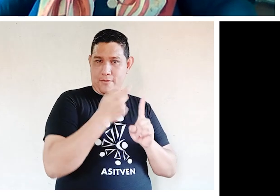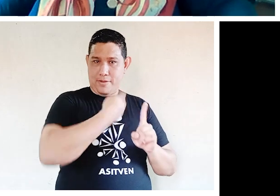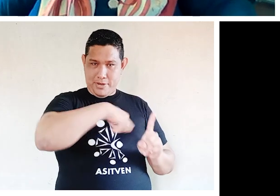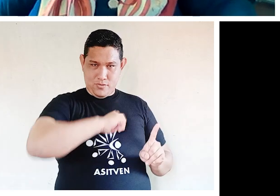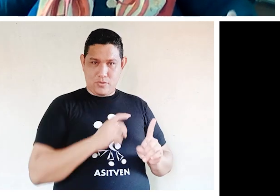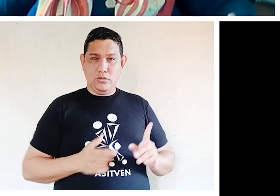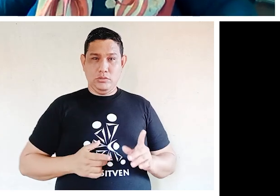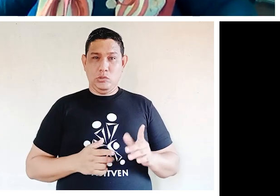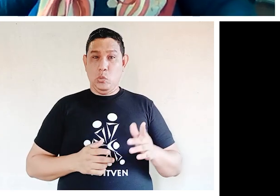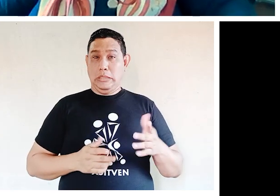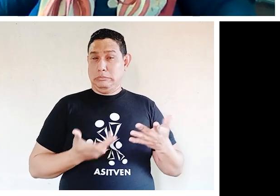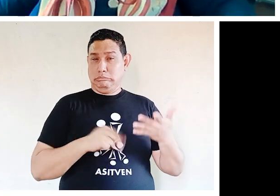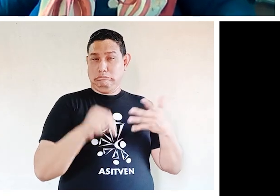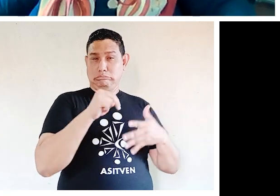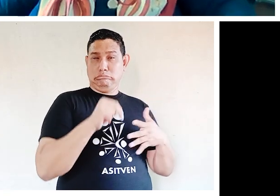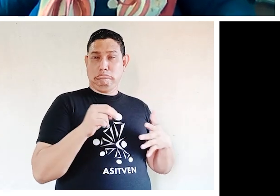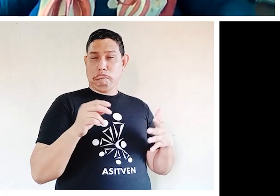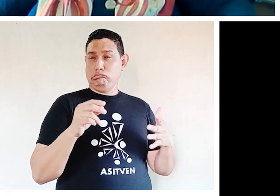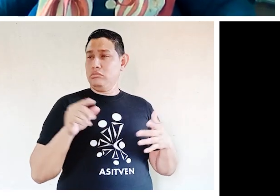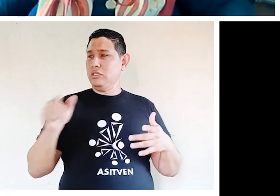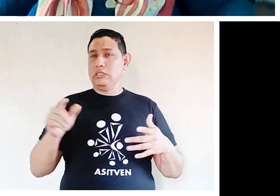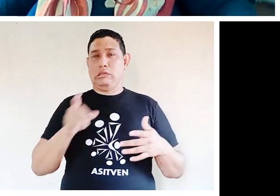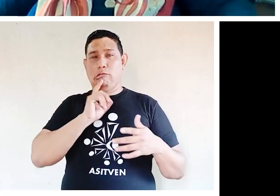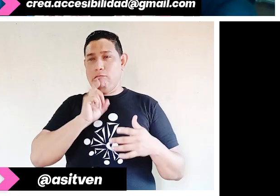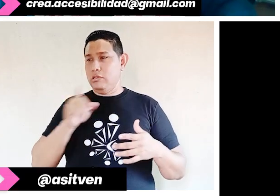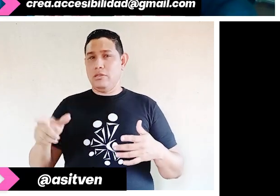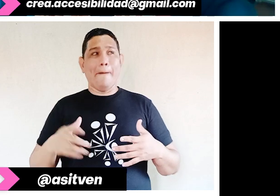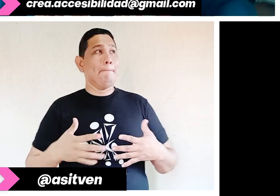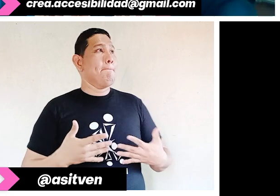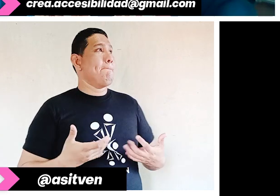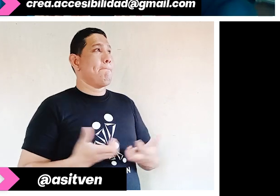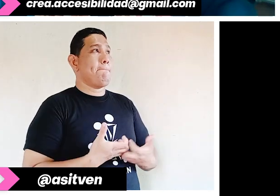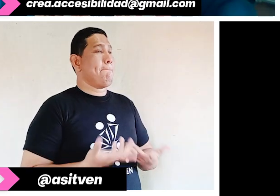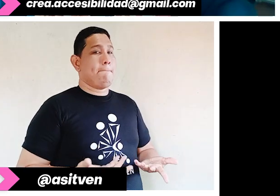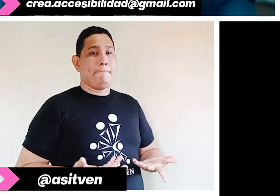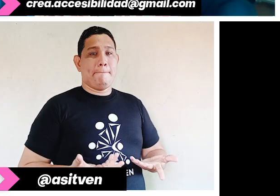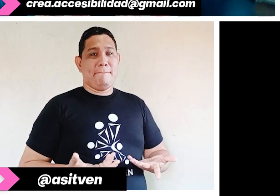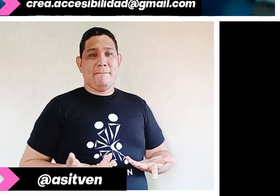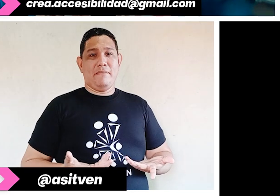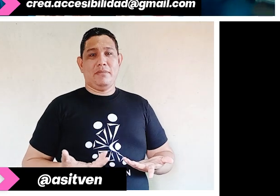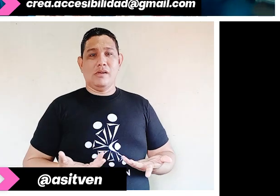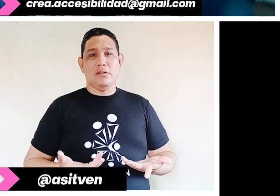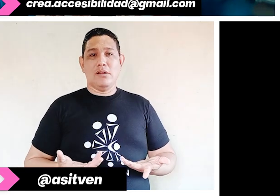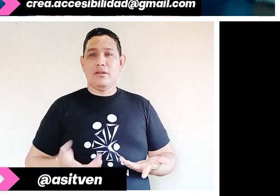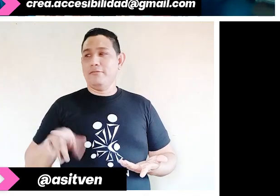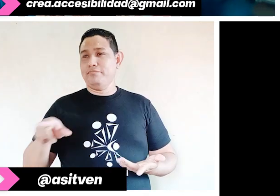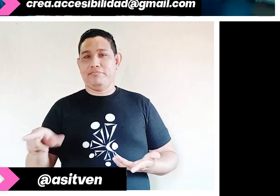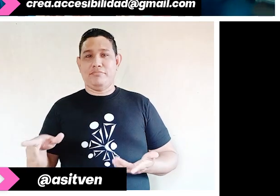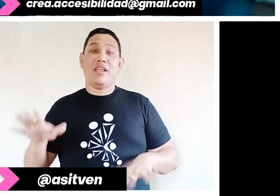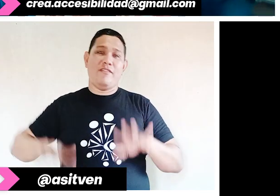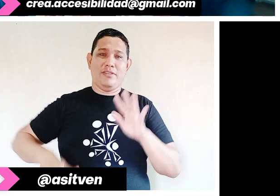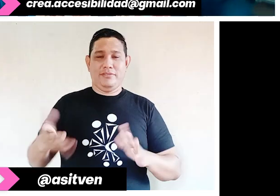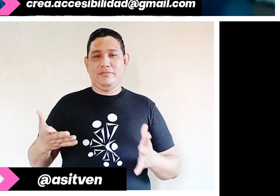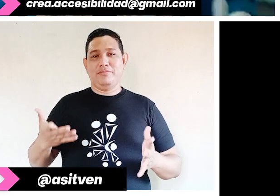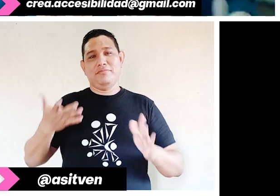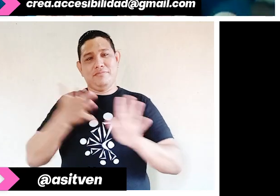muy alto nivel intelectual, muy complicadas, tal vez un gran desagado sin conocer. Entonces,